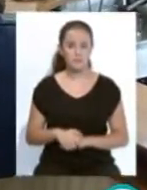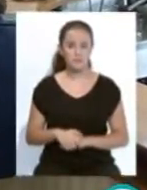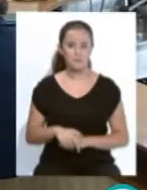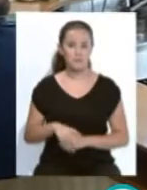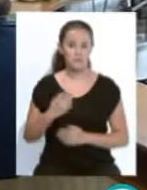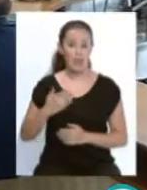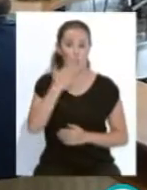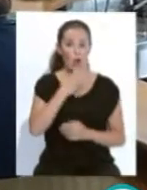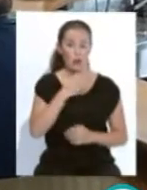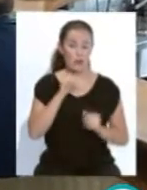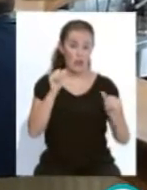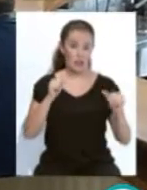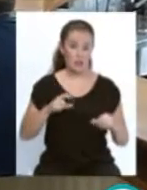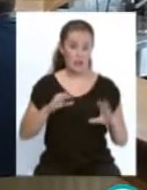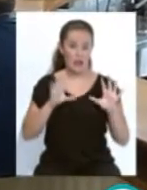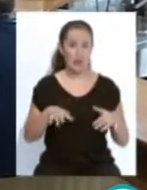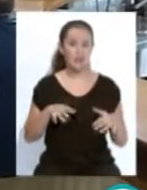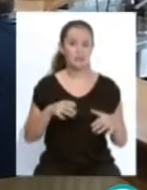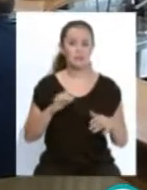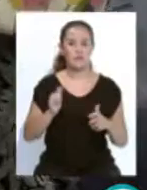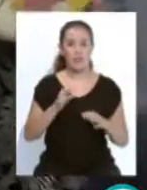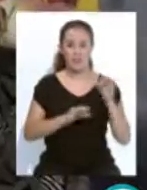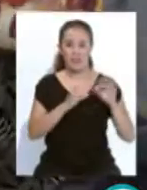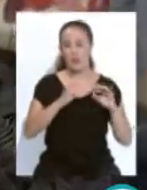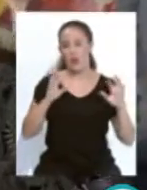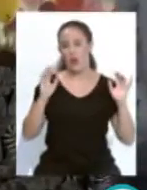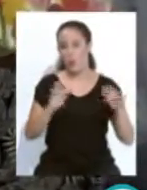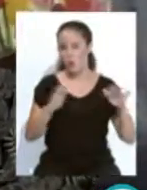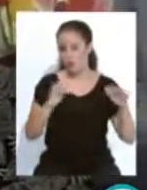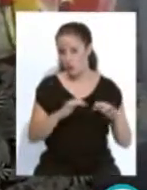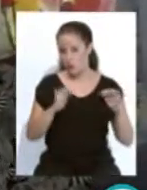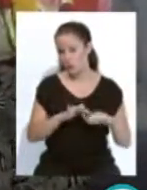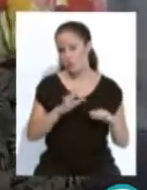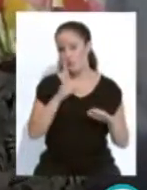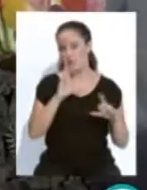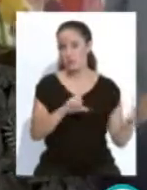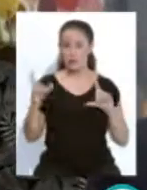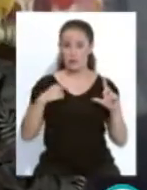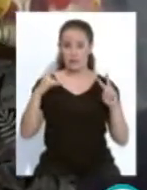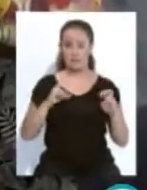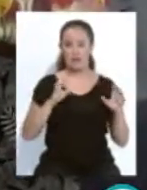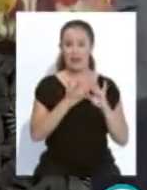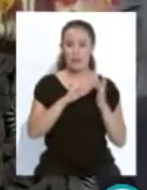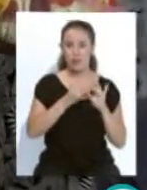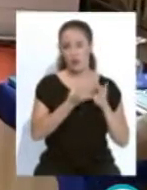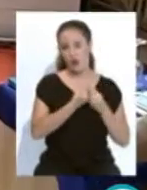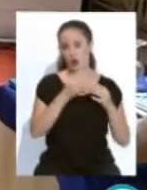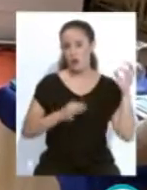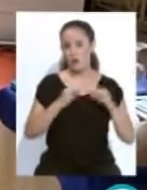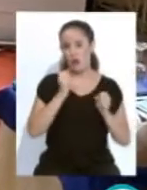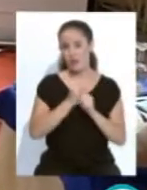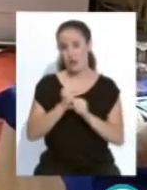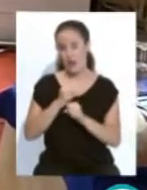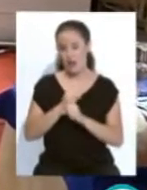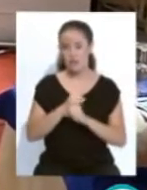El Colegio de Graduados de Cádiz ha retomado su ciclo de encuentros con protagonistas del mundo de las relaciones jurídico-laborales bajo